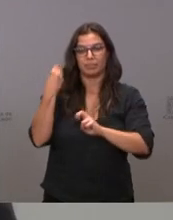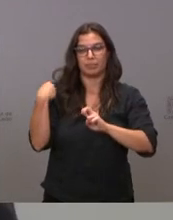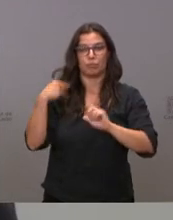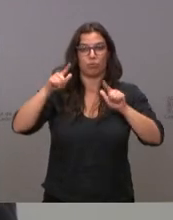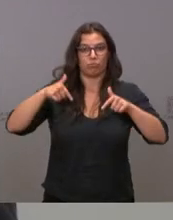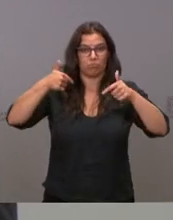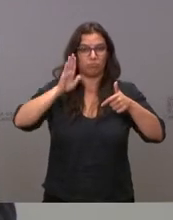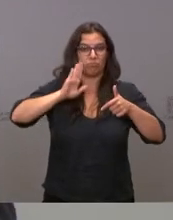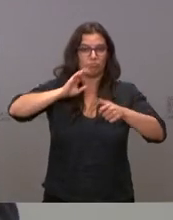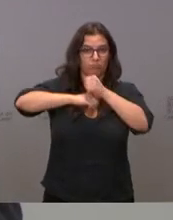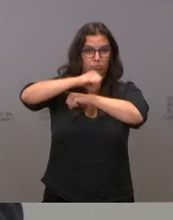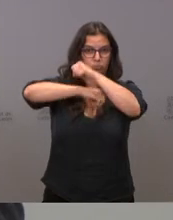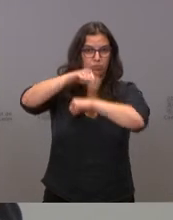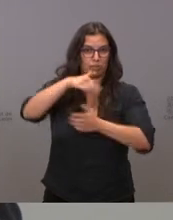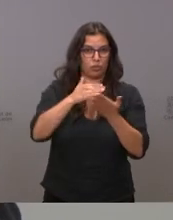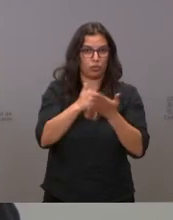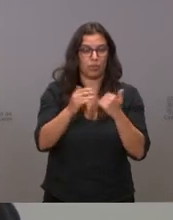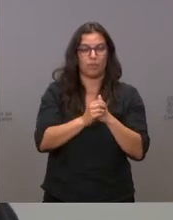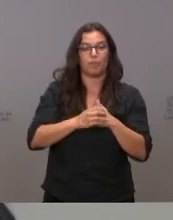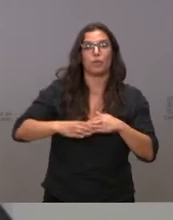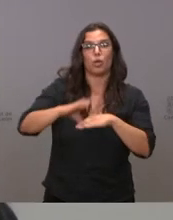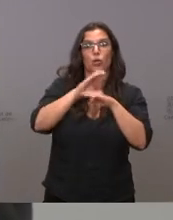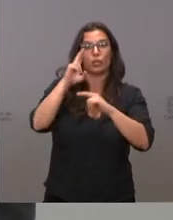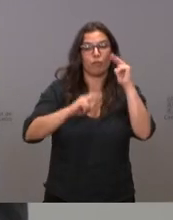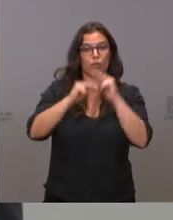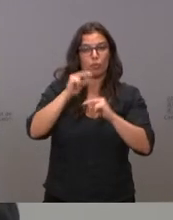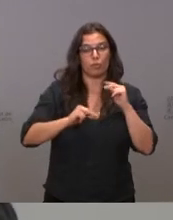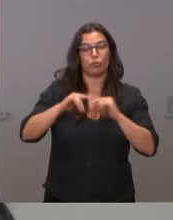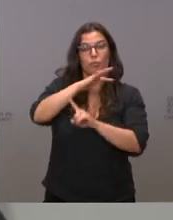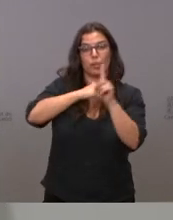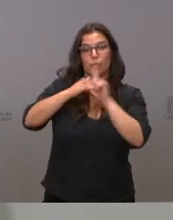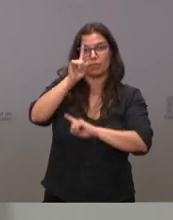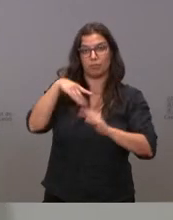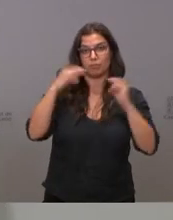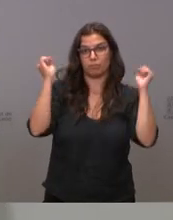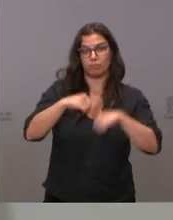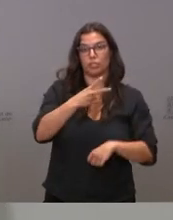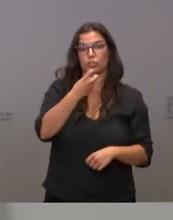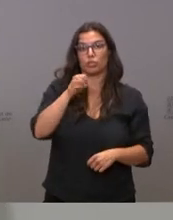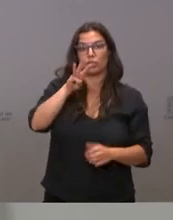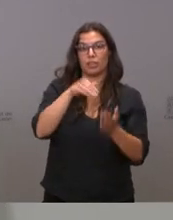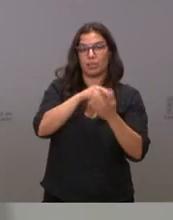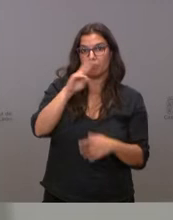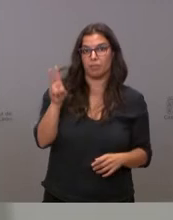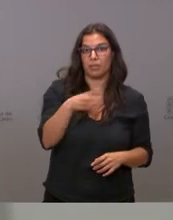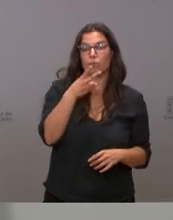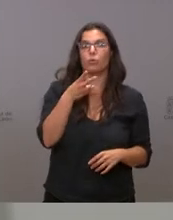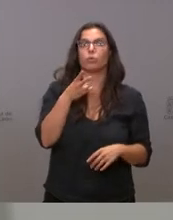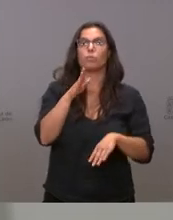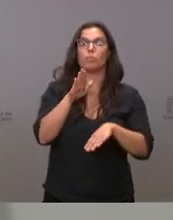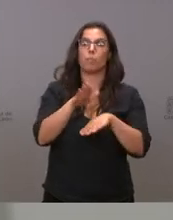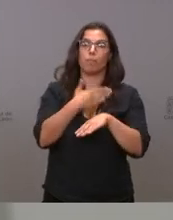en nuestra comunidad. La Consejería de Fomento y Medio Ambiente aprueba también 213.000 euros para